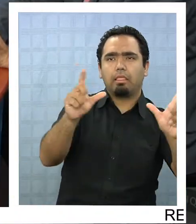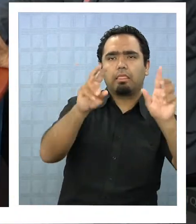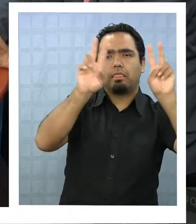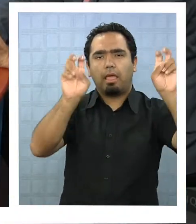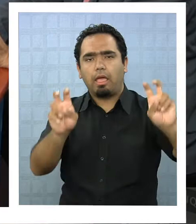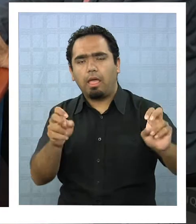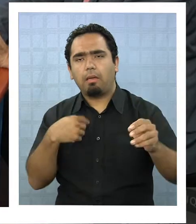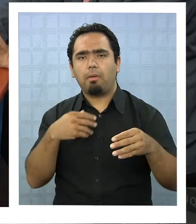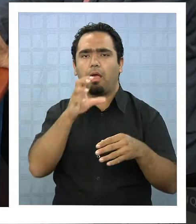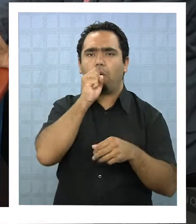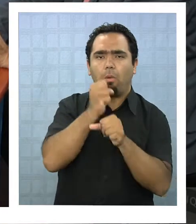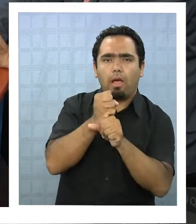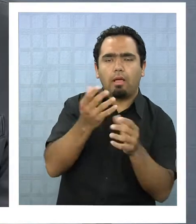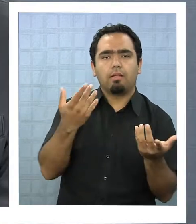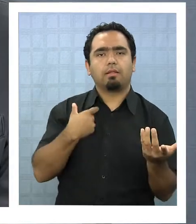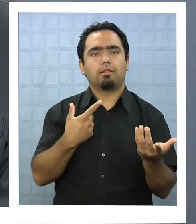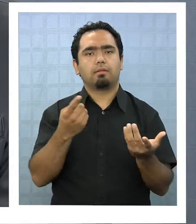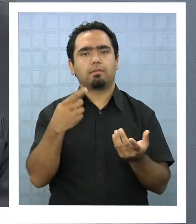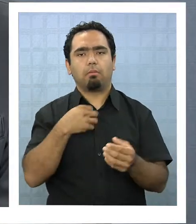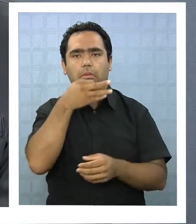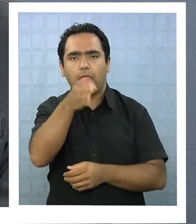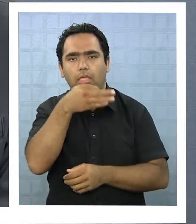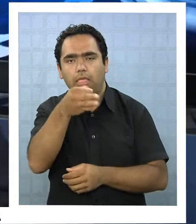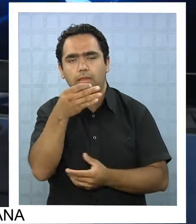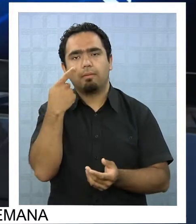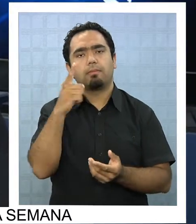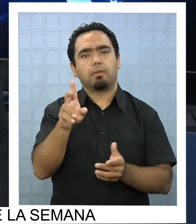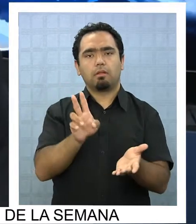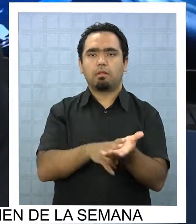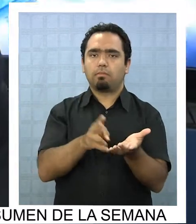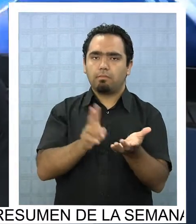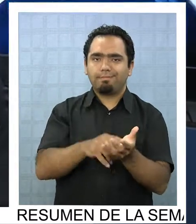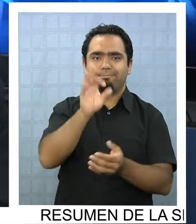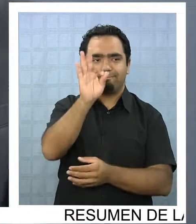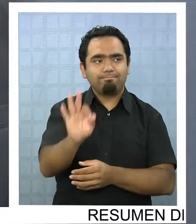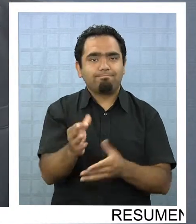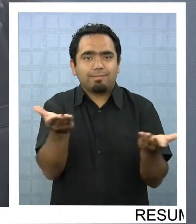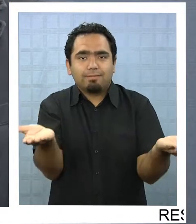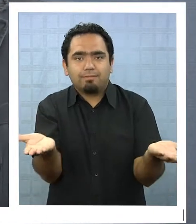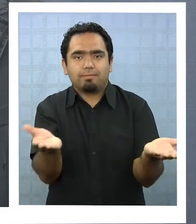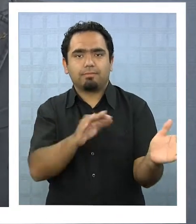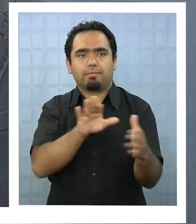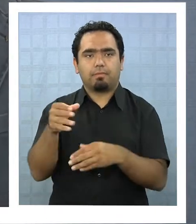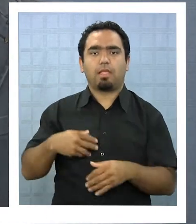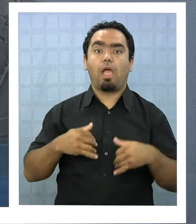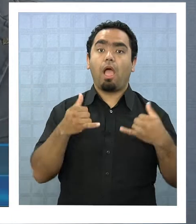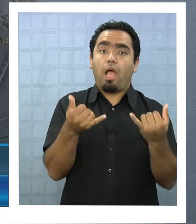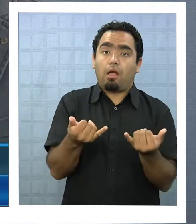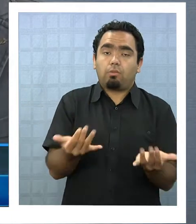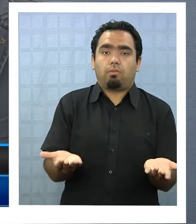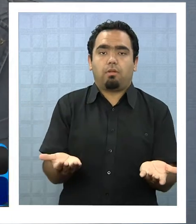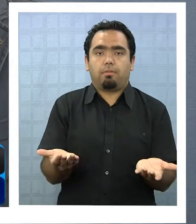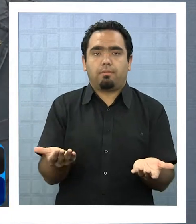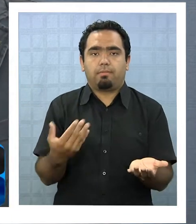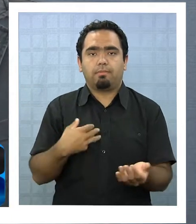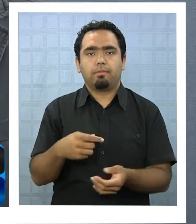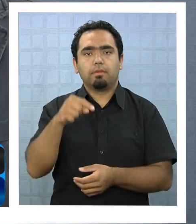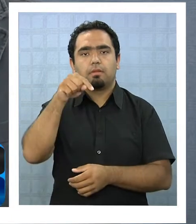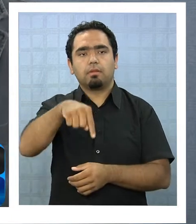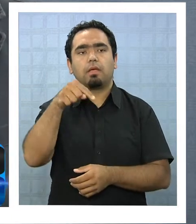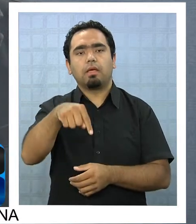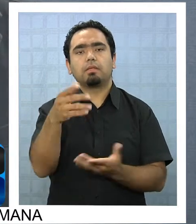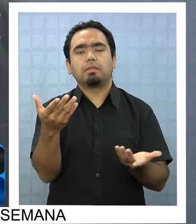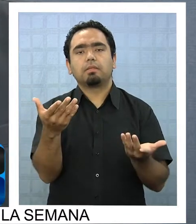resistimos te puedo contar toda una película pero también ahí están las cifras oye, vamos un poquito a la actualidad a ver, acaba cierto de